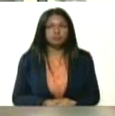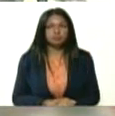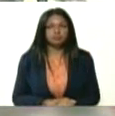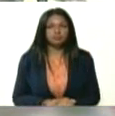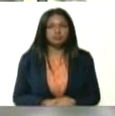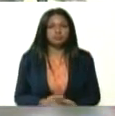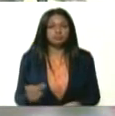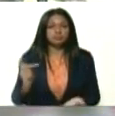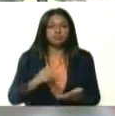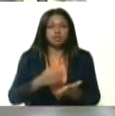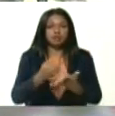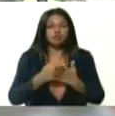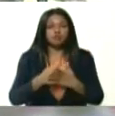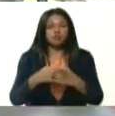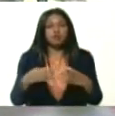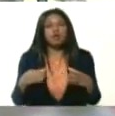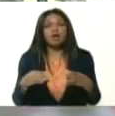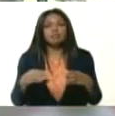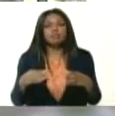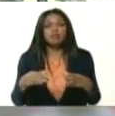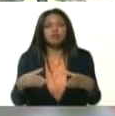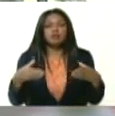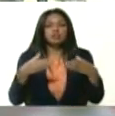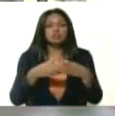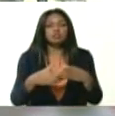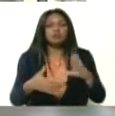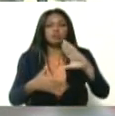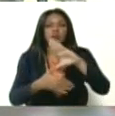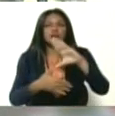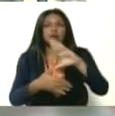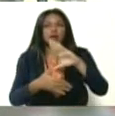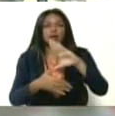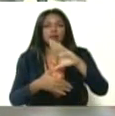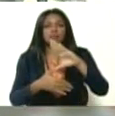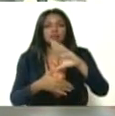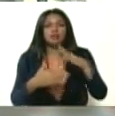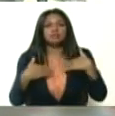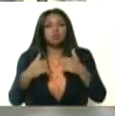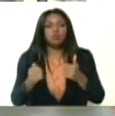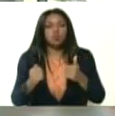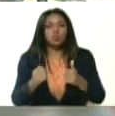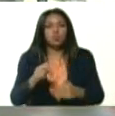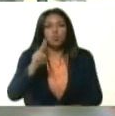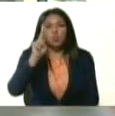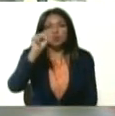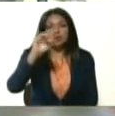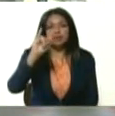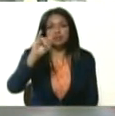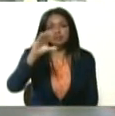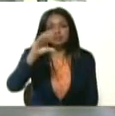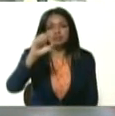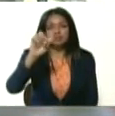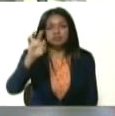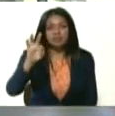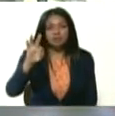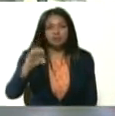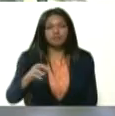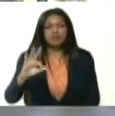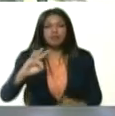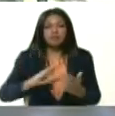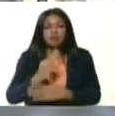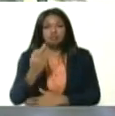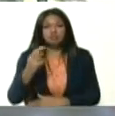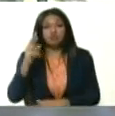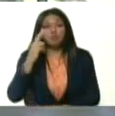ayuda de la Organización Panamericana de la Salud y UNICEF y de la Federación de Rusia.